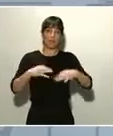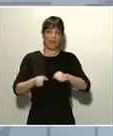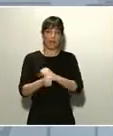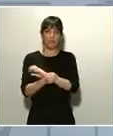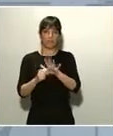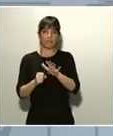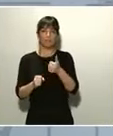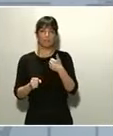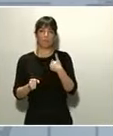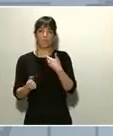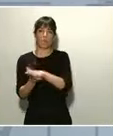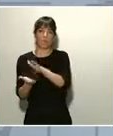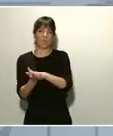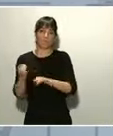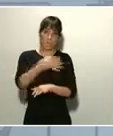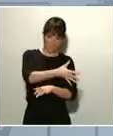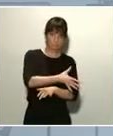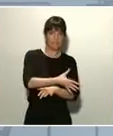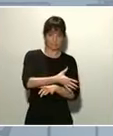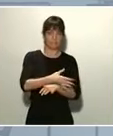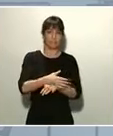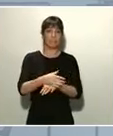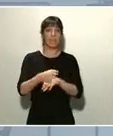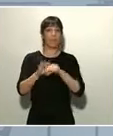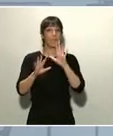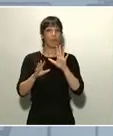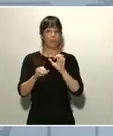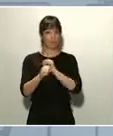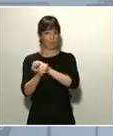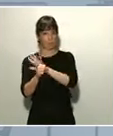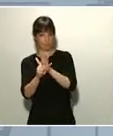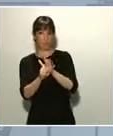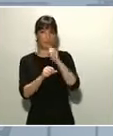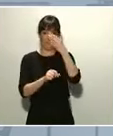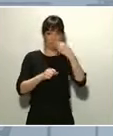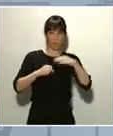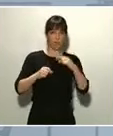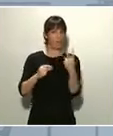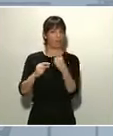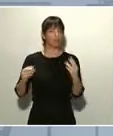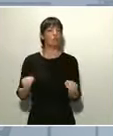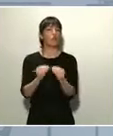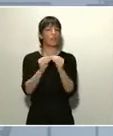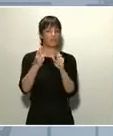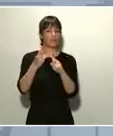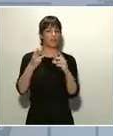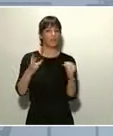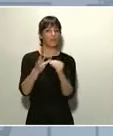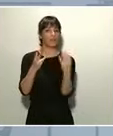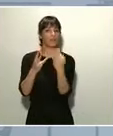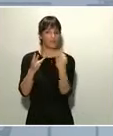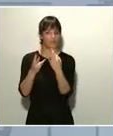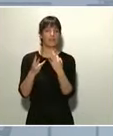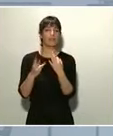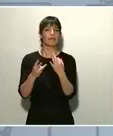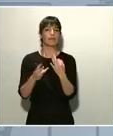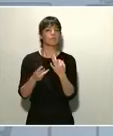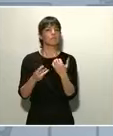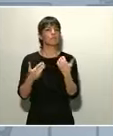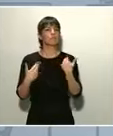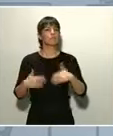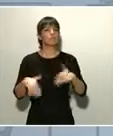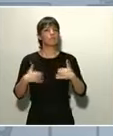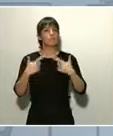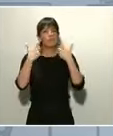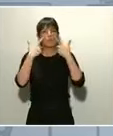En lo que sí coincide el COVID-19 con la gripe es en afectar de forma muy grave a las personas más